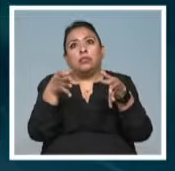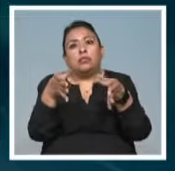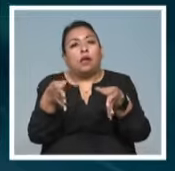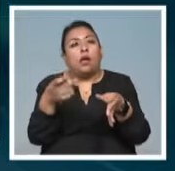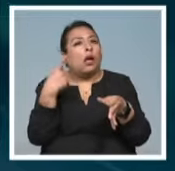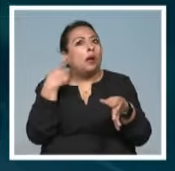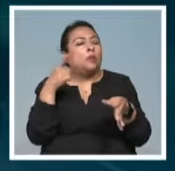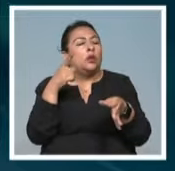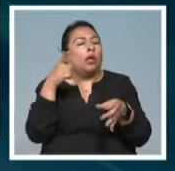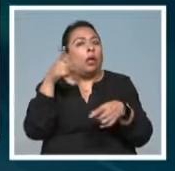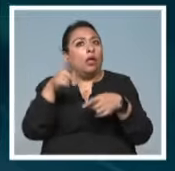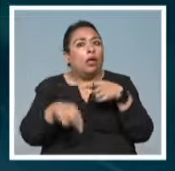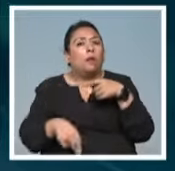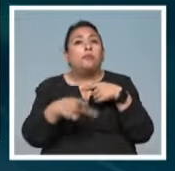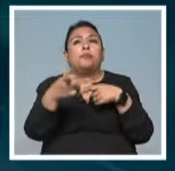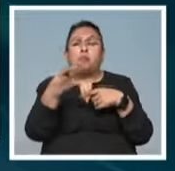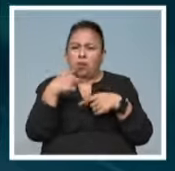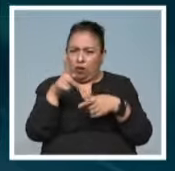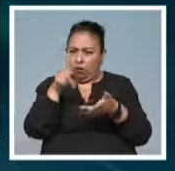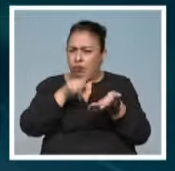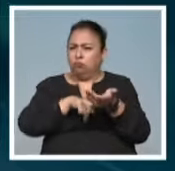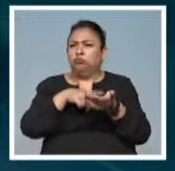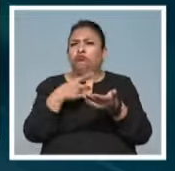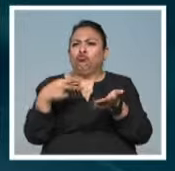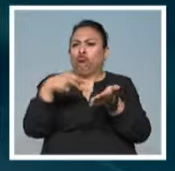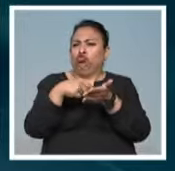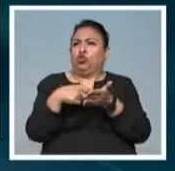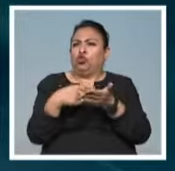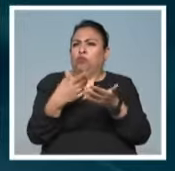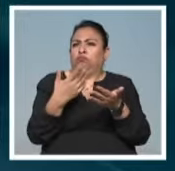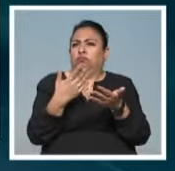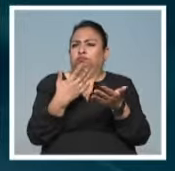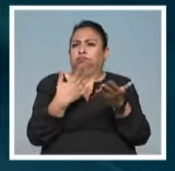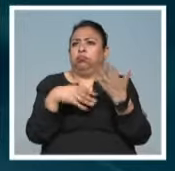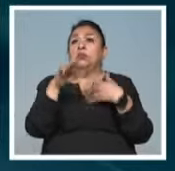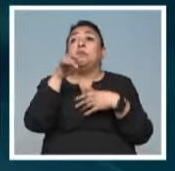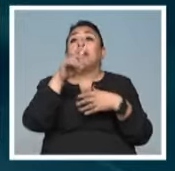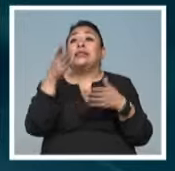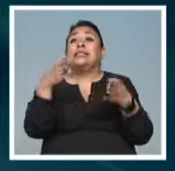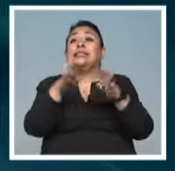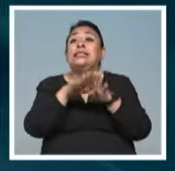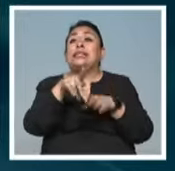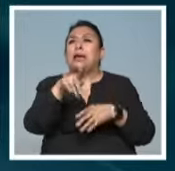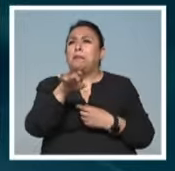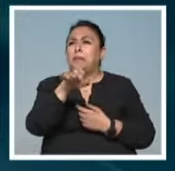aunque no fue impedimento para darlo todo en el escenario. La noche cerró con Maneskin.